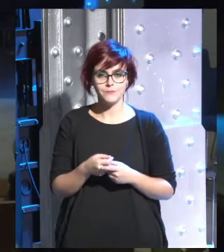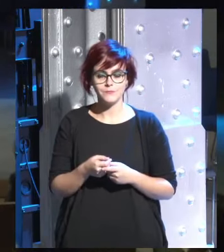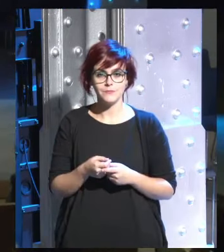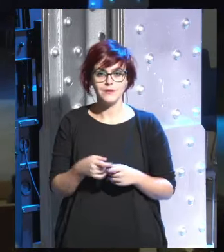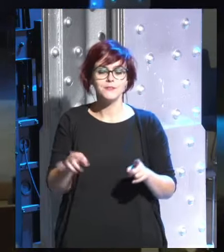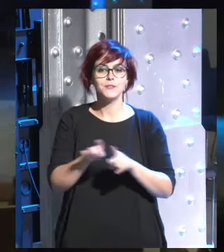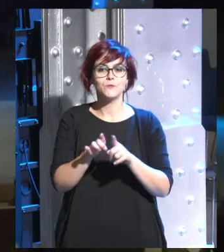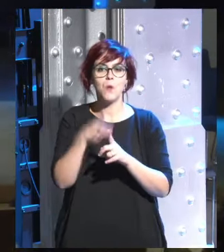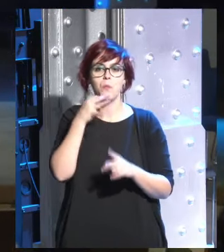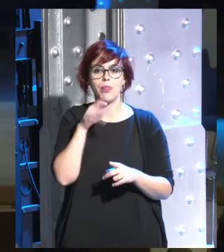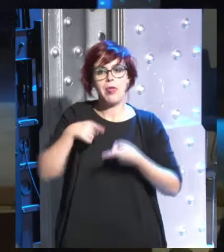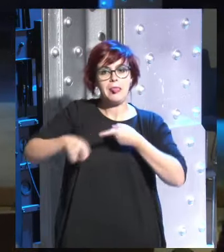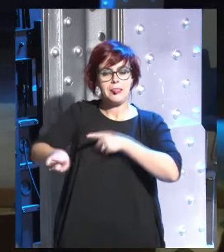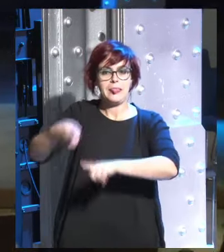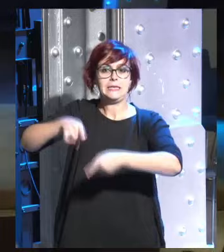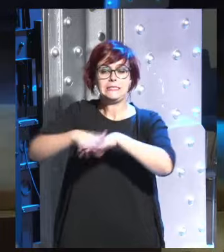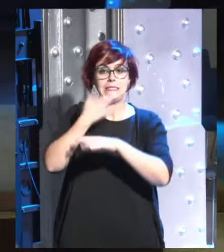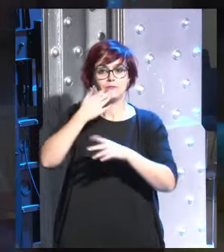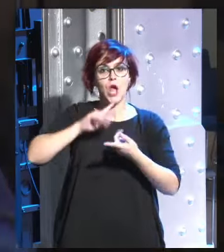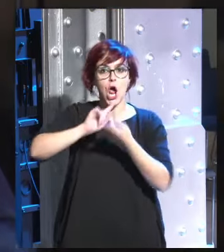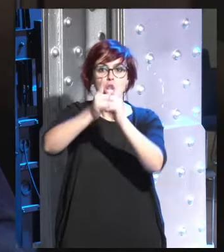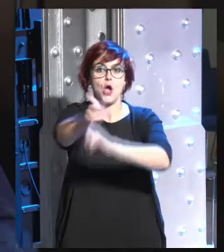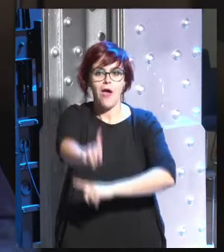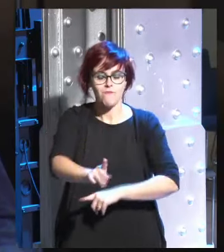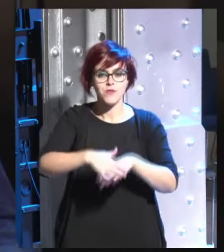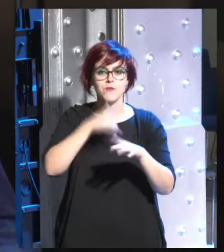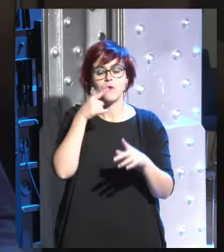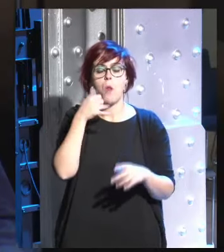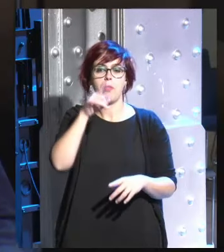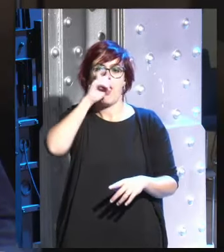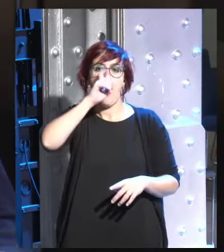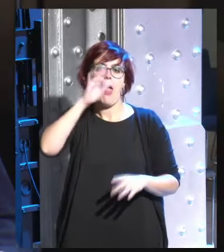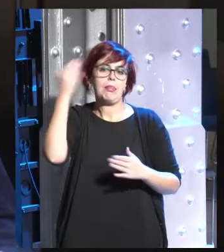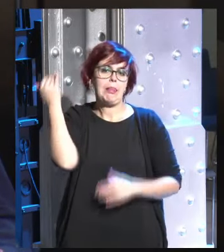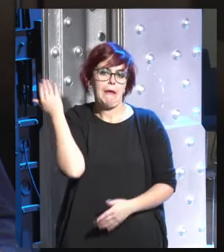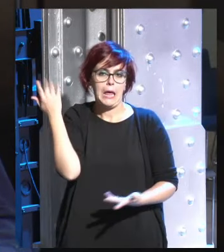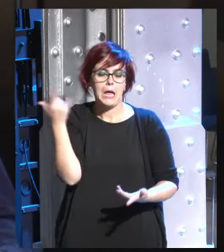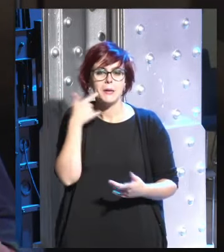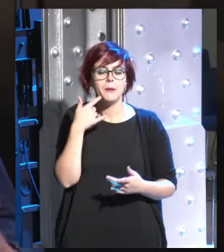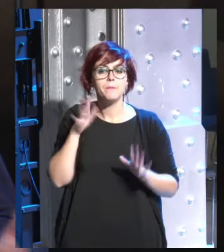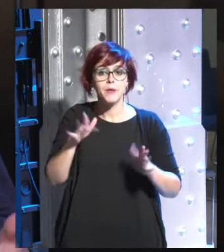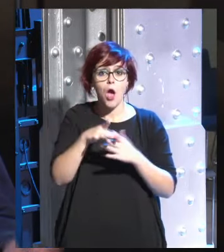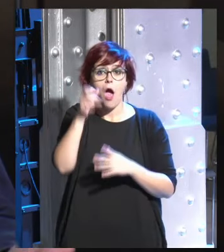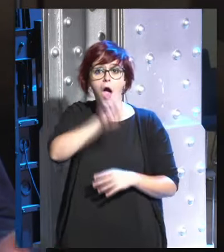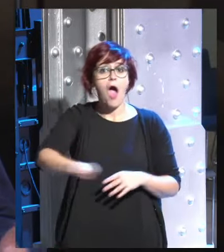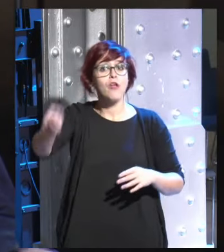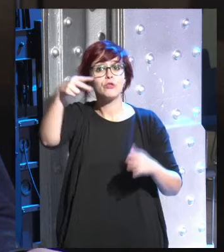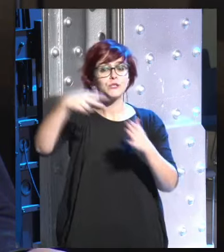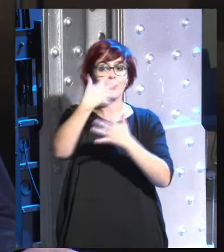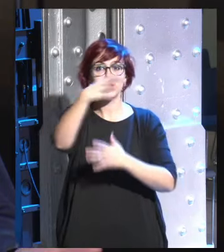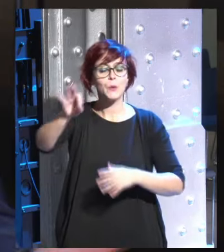se puede meter con el otro si uno no cambia uno nos puede decir que somos anticuados pero eso no será aceptable en el año 2050